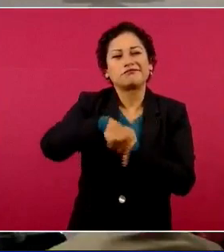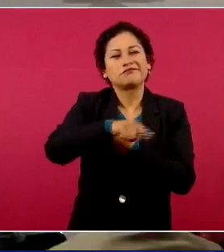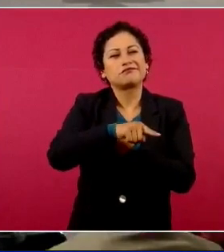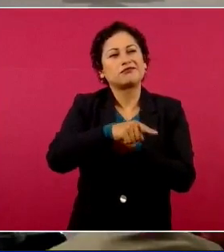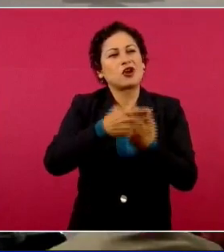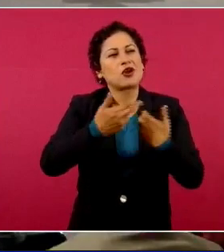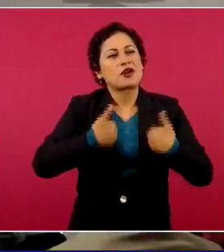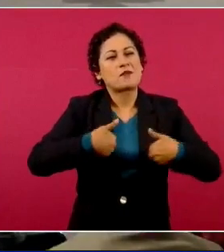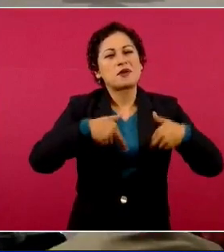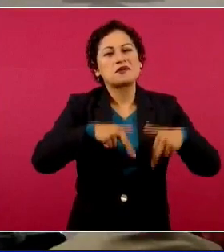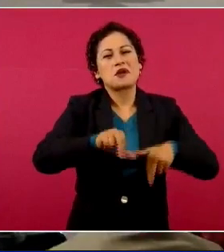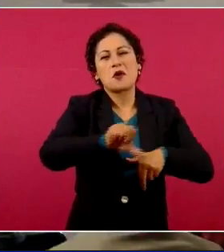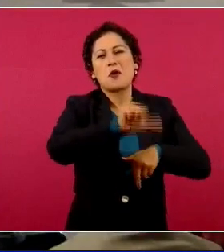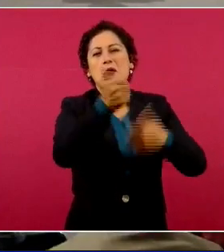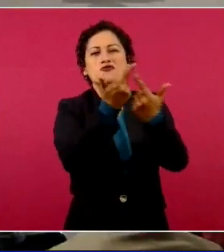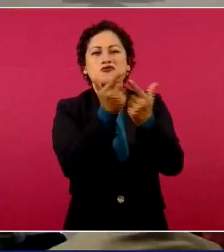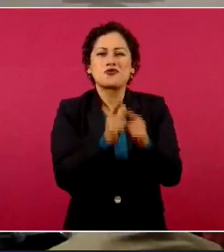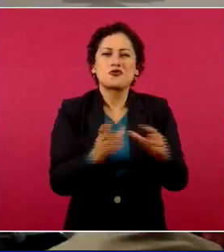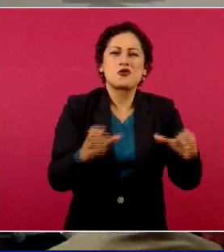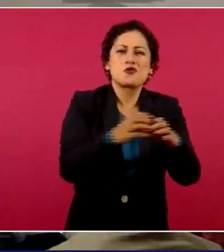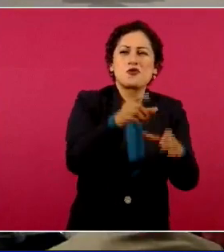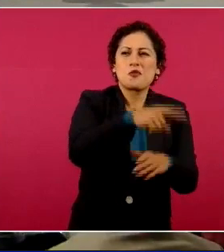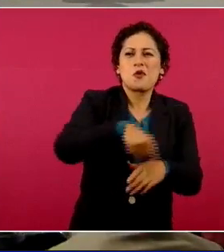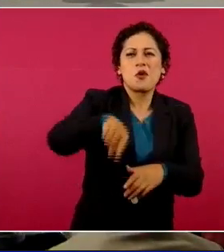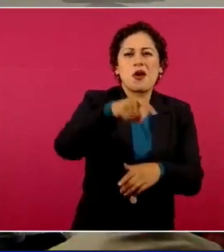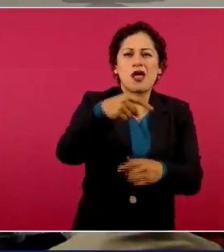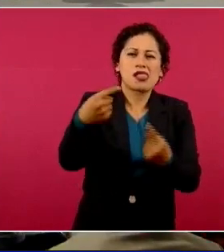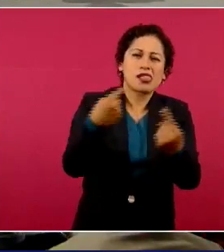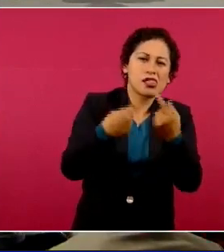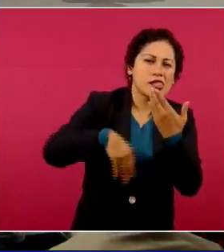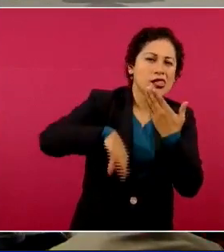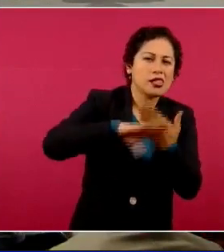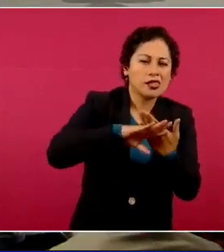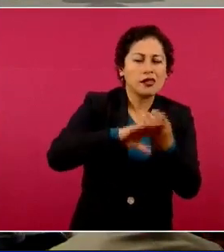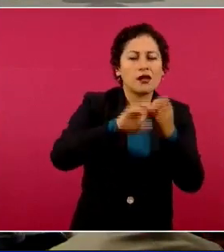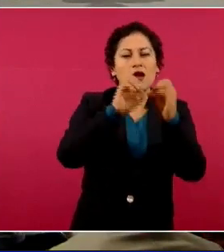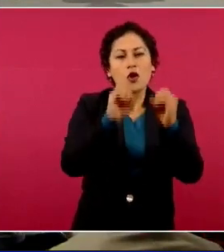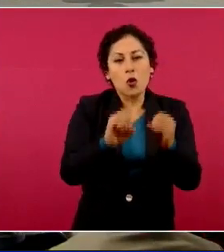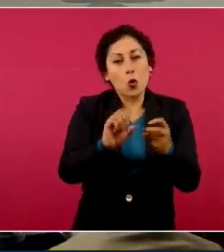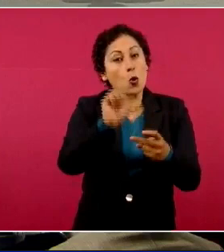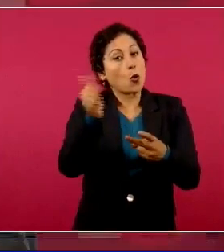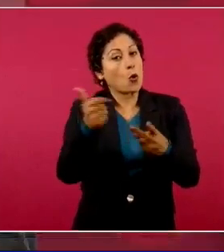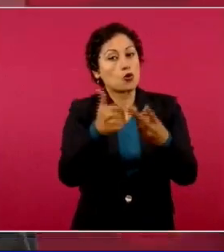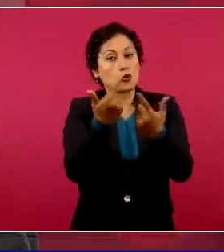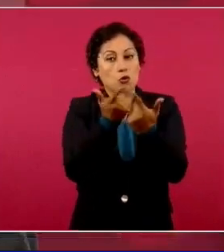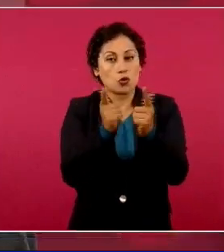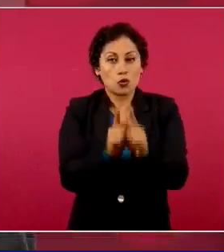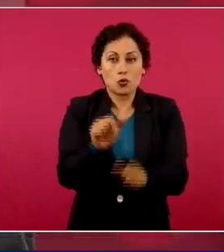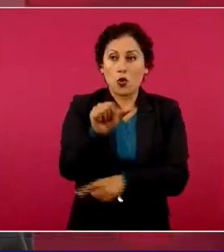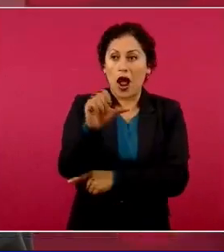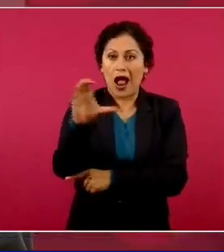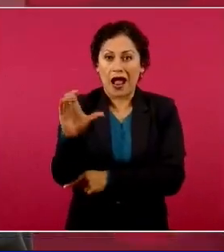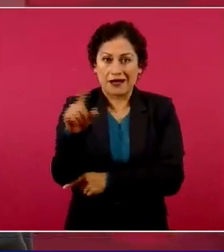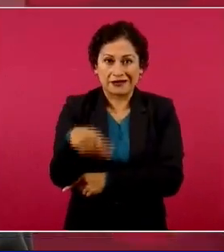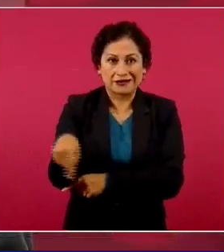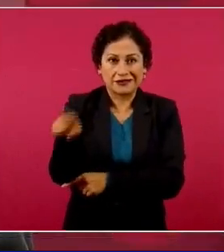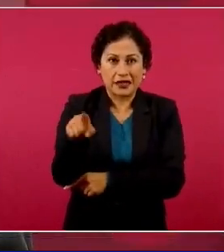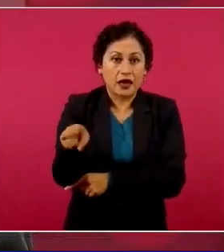creados o asociaciones financiadas